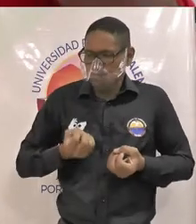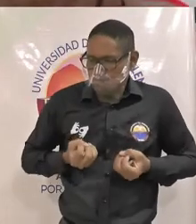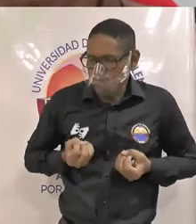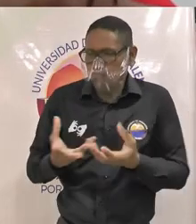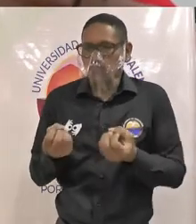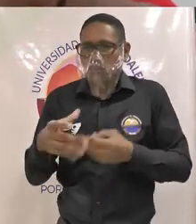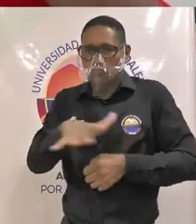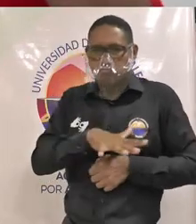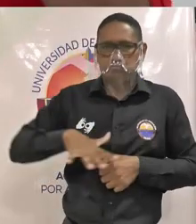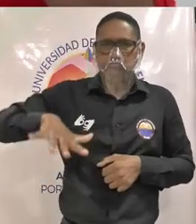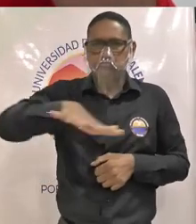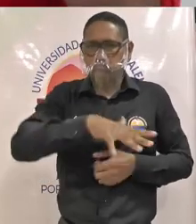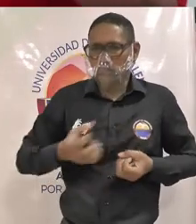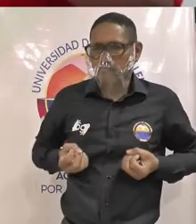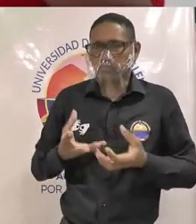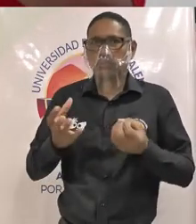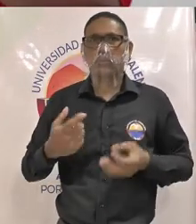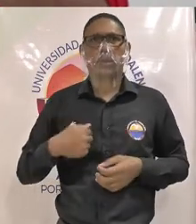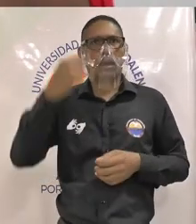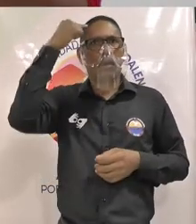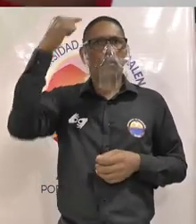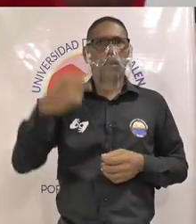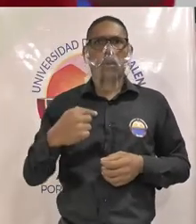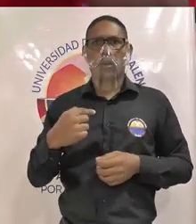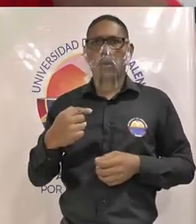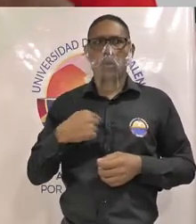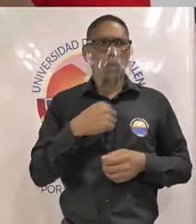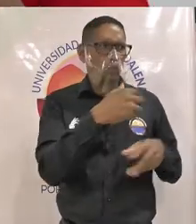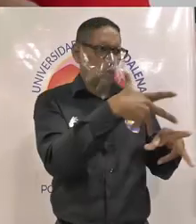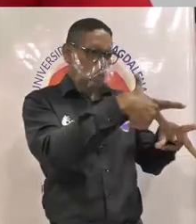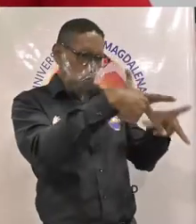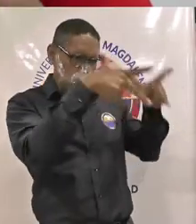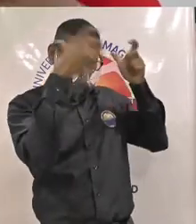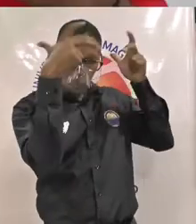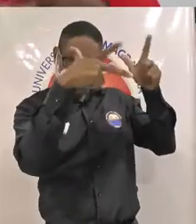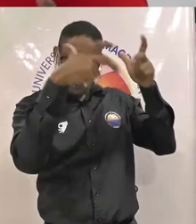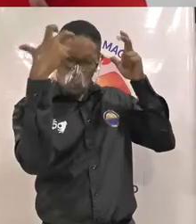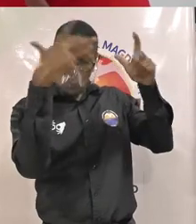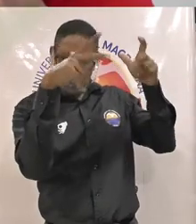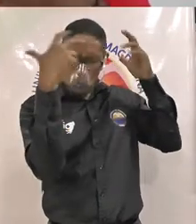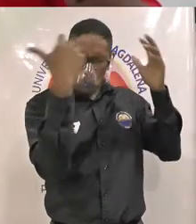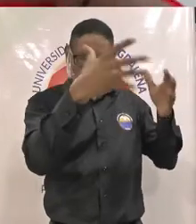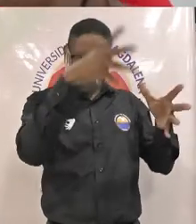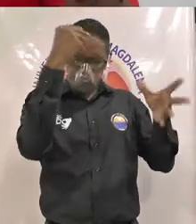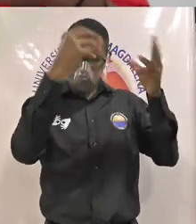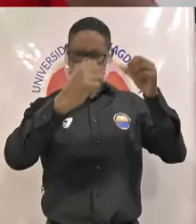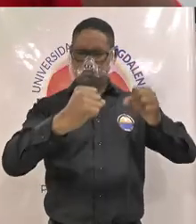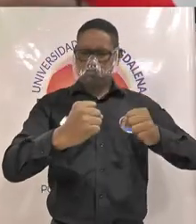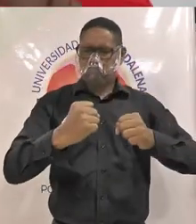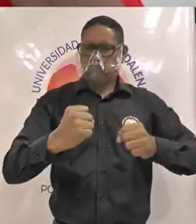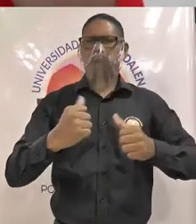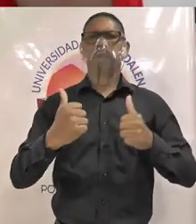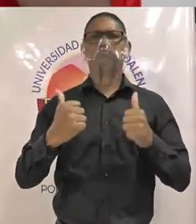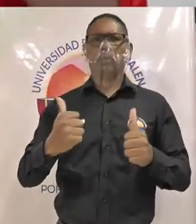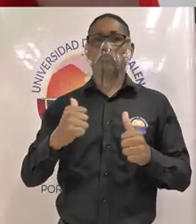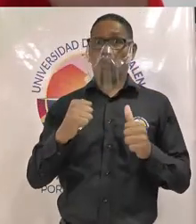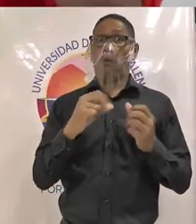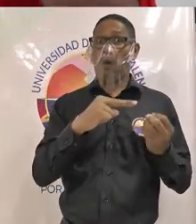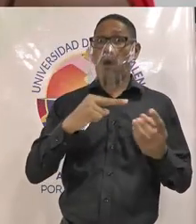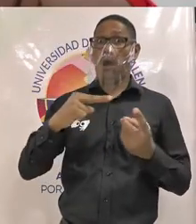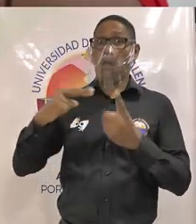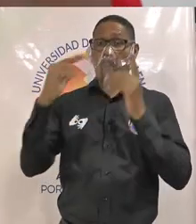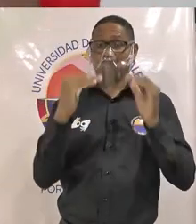al territorio porque no podemos tampoco ser esponjas de absorción de beneficios de la educación superior pública sin